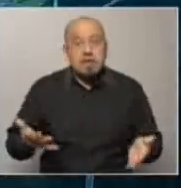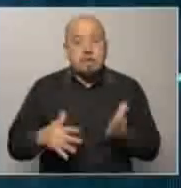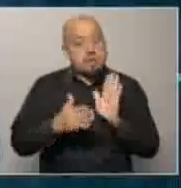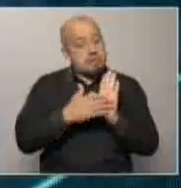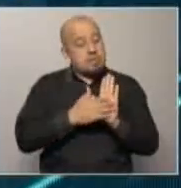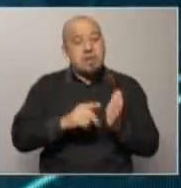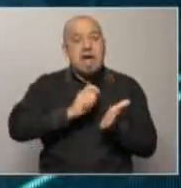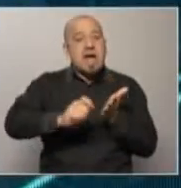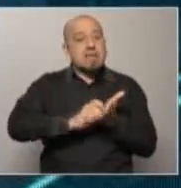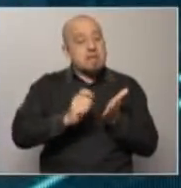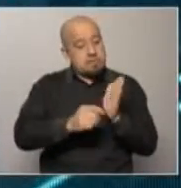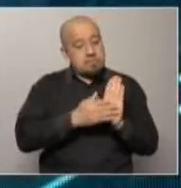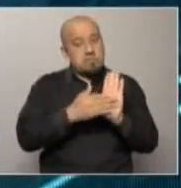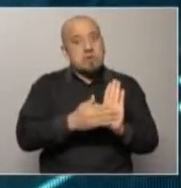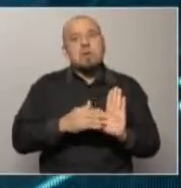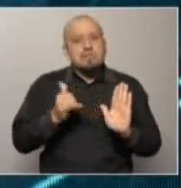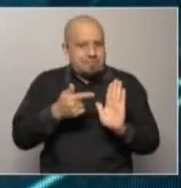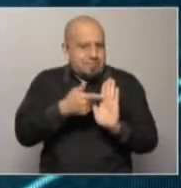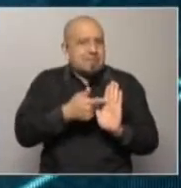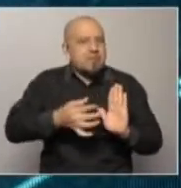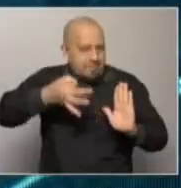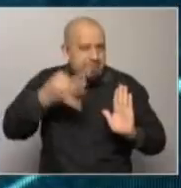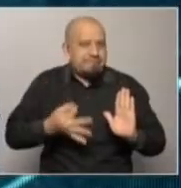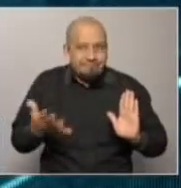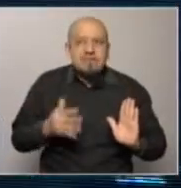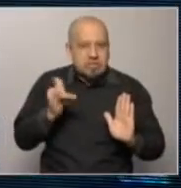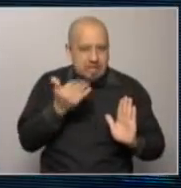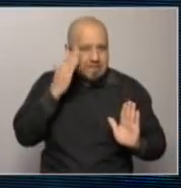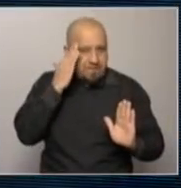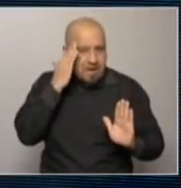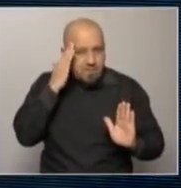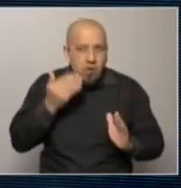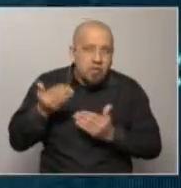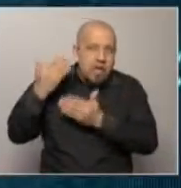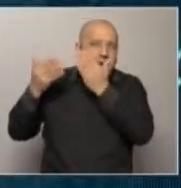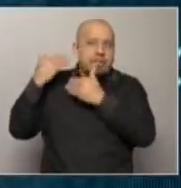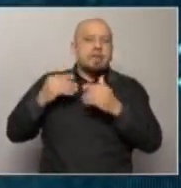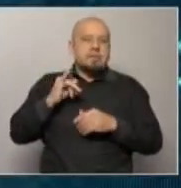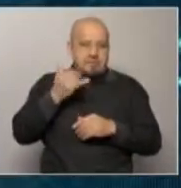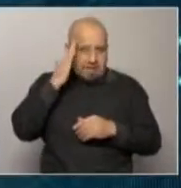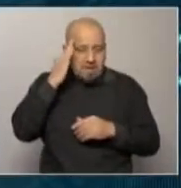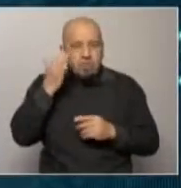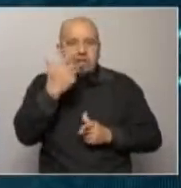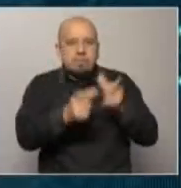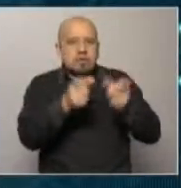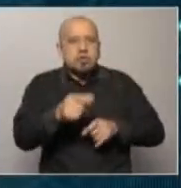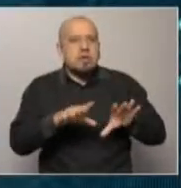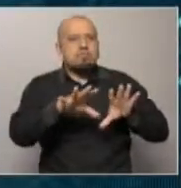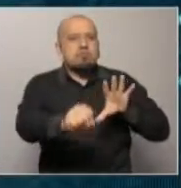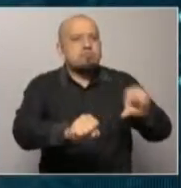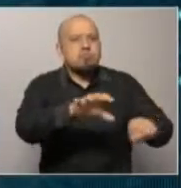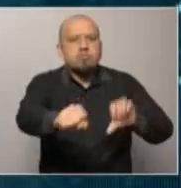porque es una confirmación de lo que ya sabíamos, de los horrores que se cometieron contra los detenidos, la